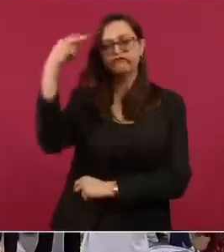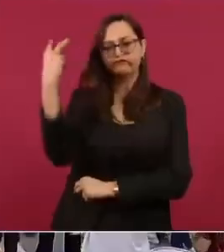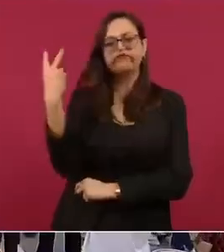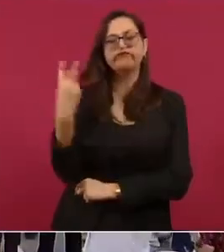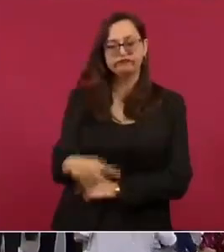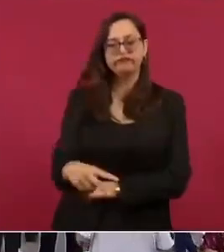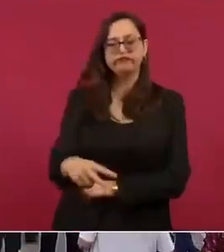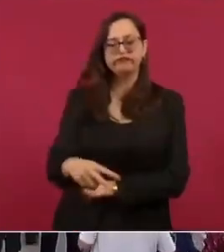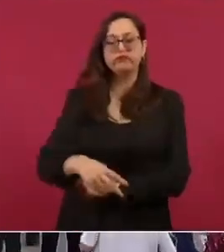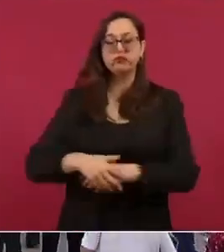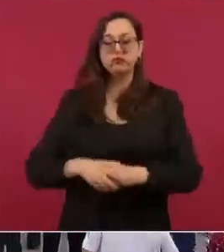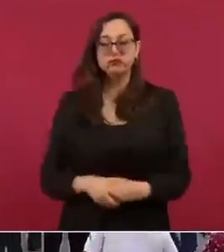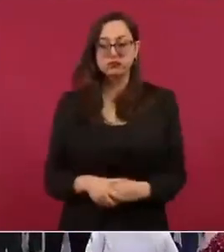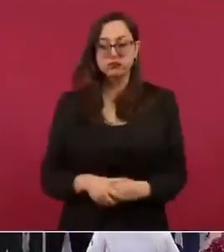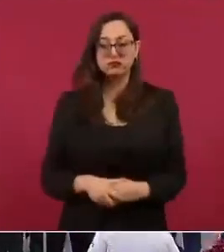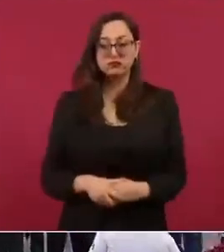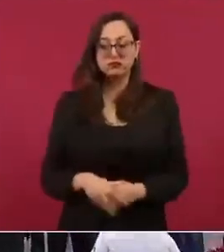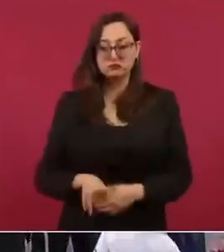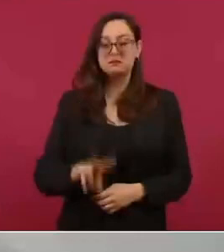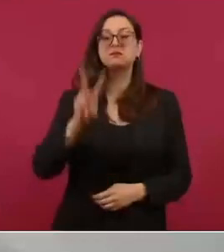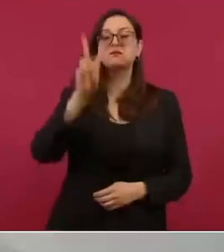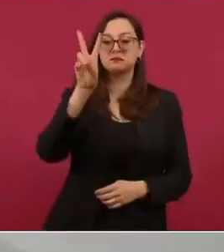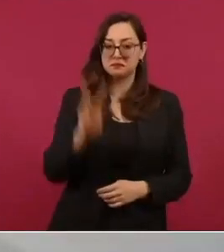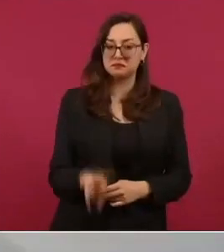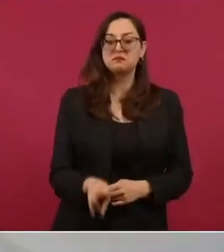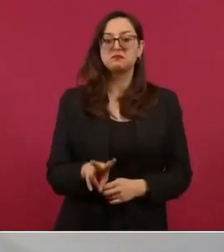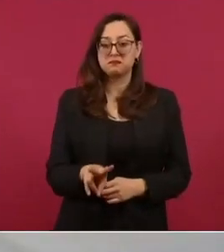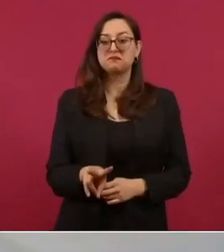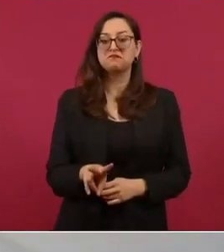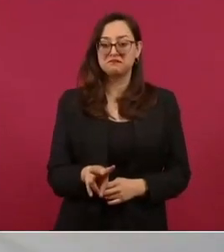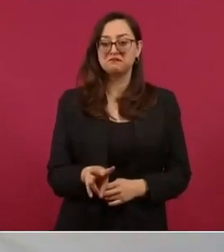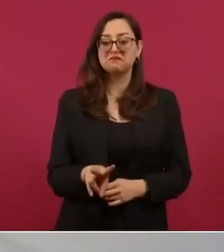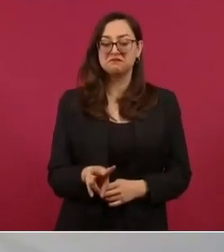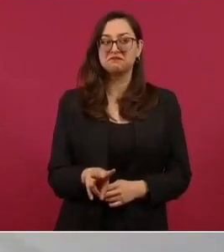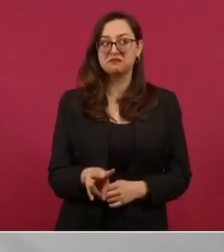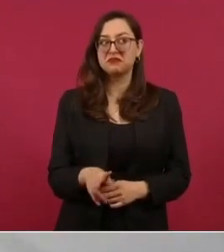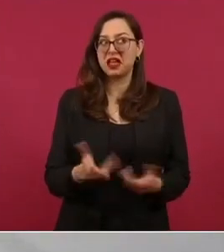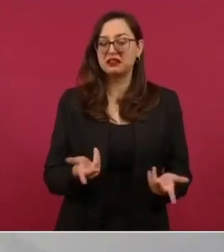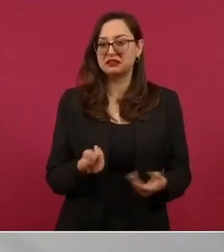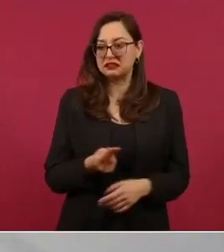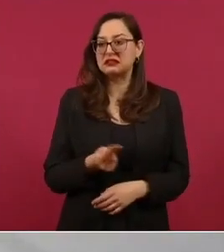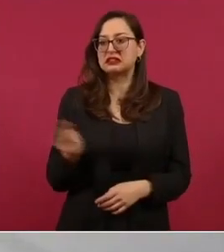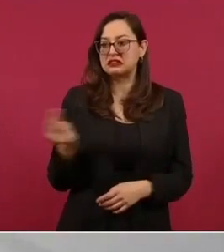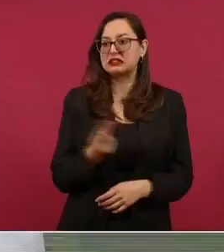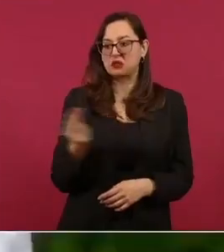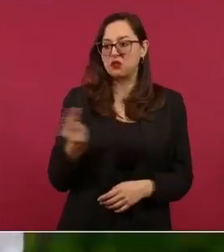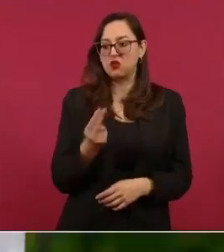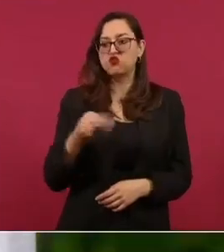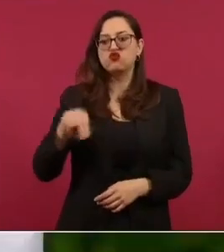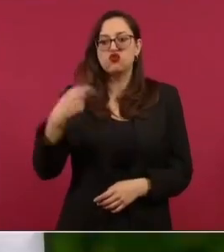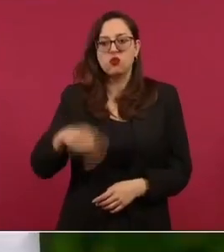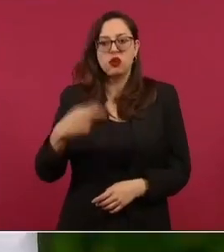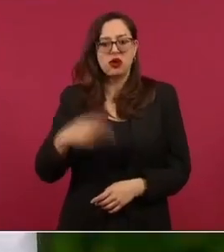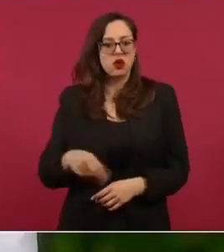porque si tenemos que buscar